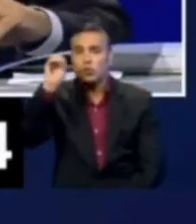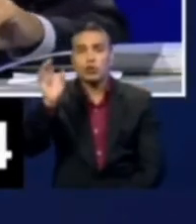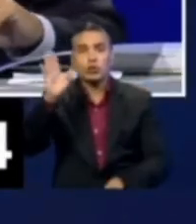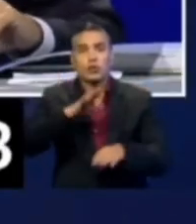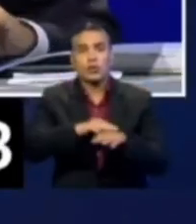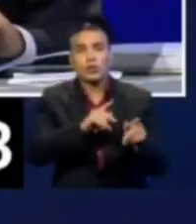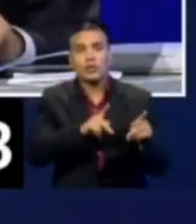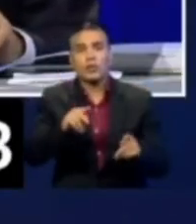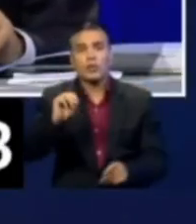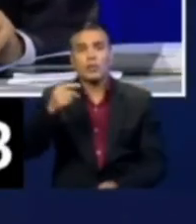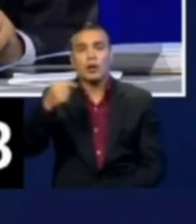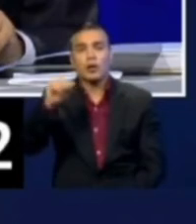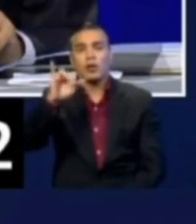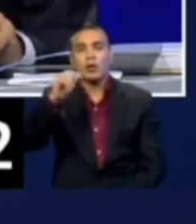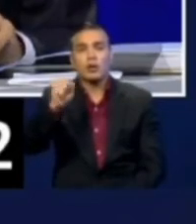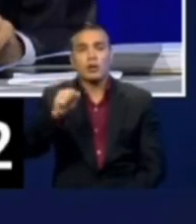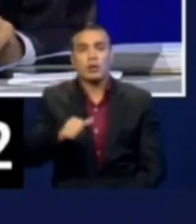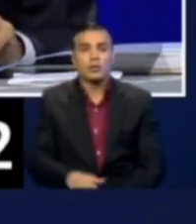protocolo de Nagoya?